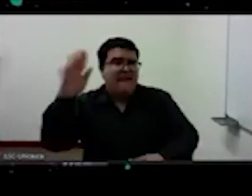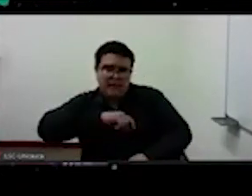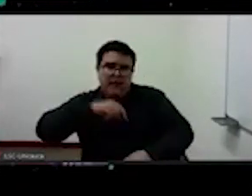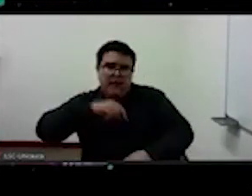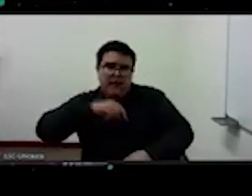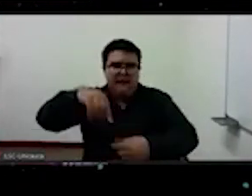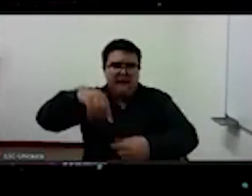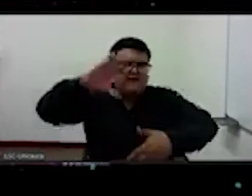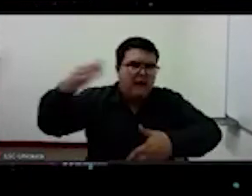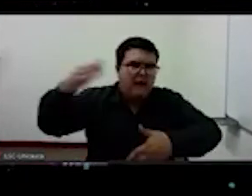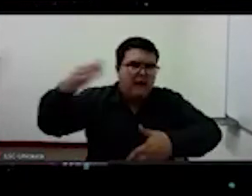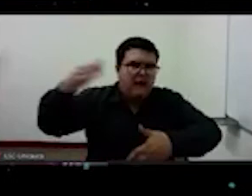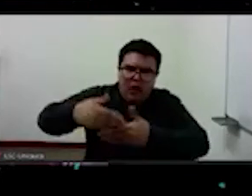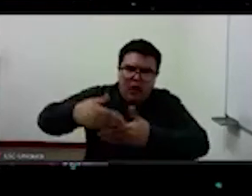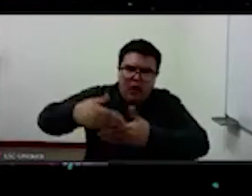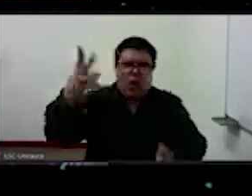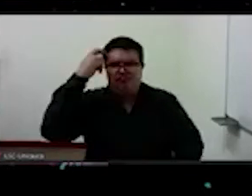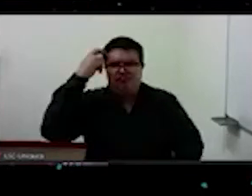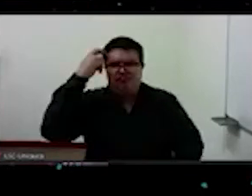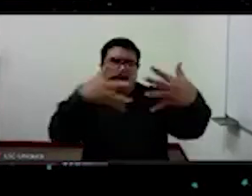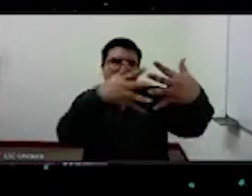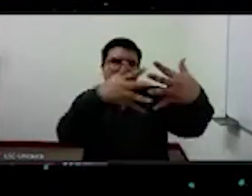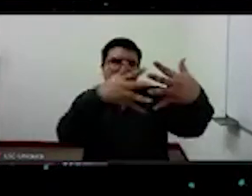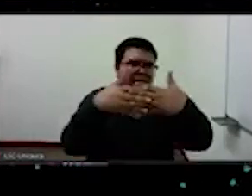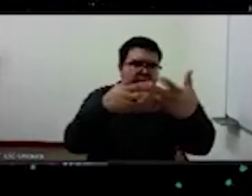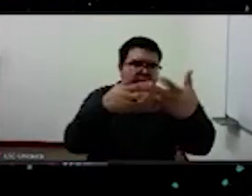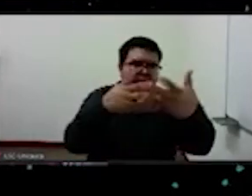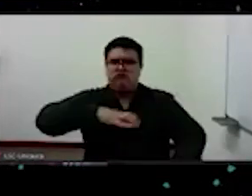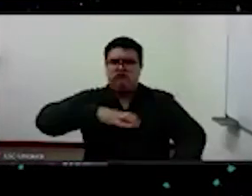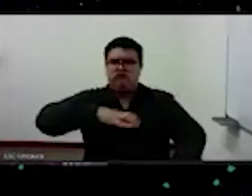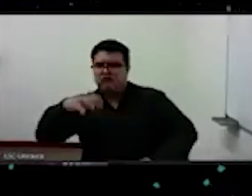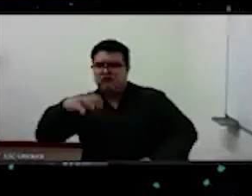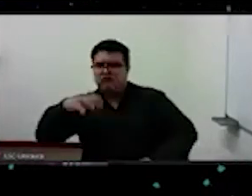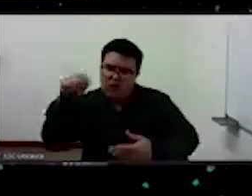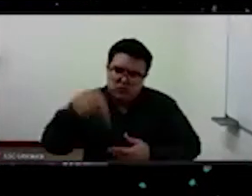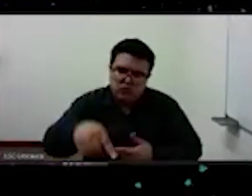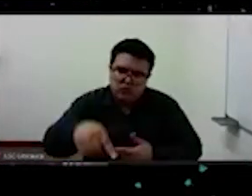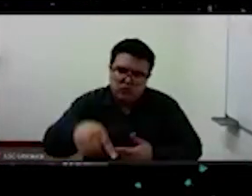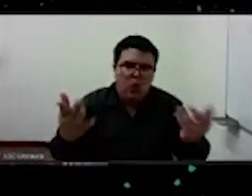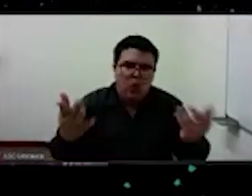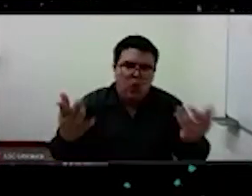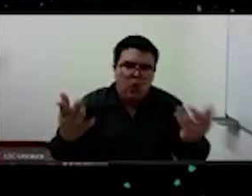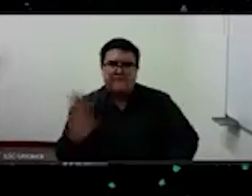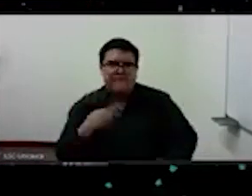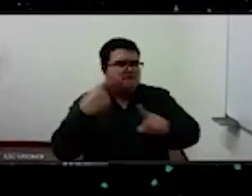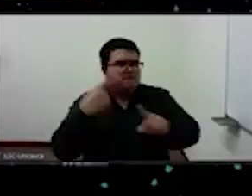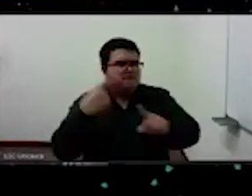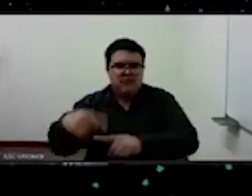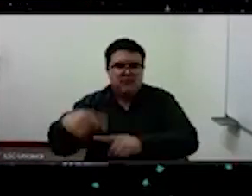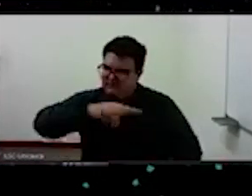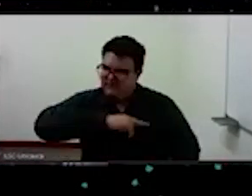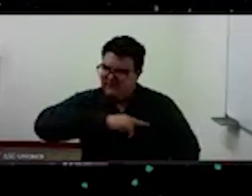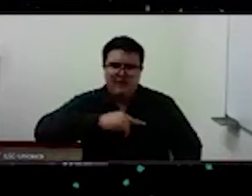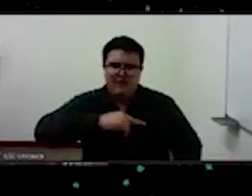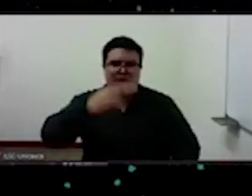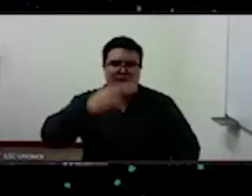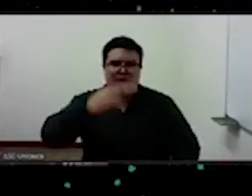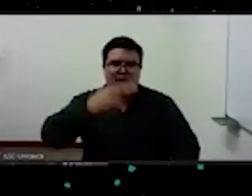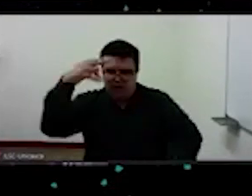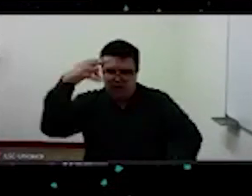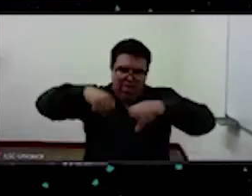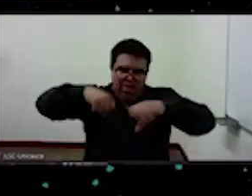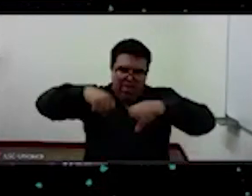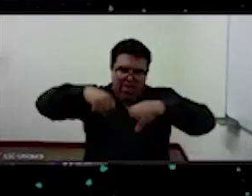ingleses etcétera de los europeos no lo podemos desvincular de una de una de